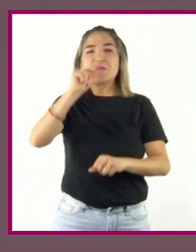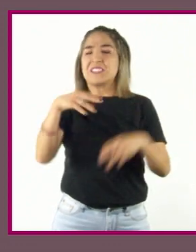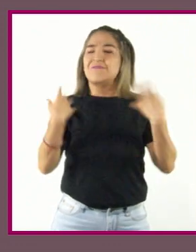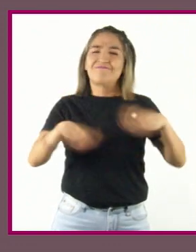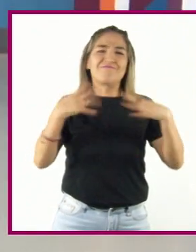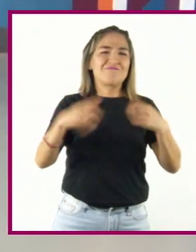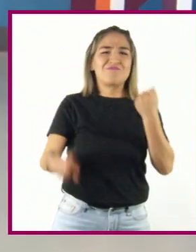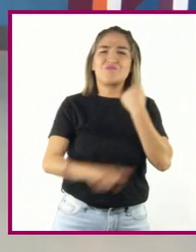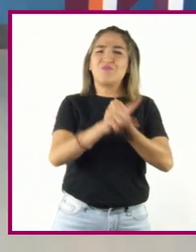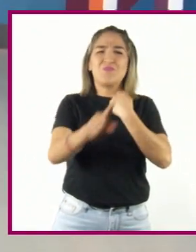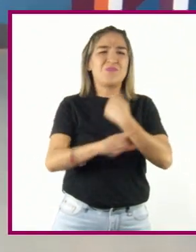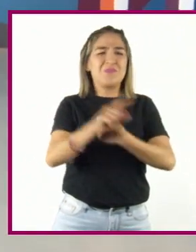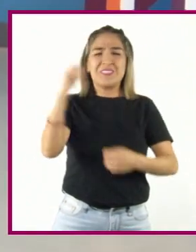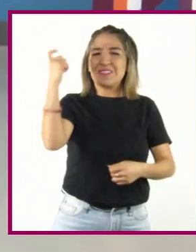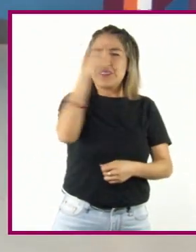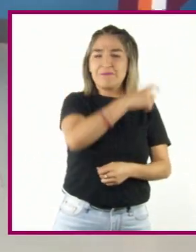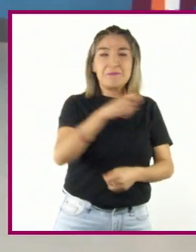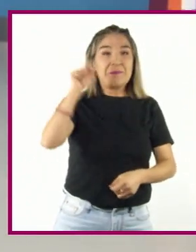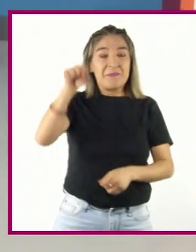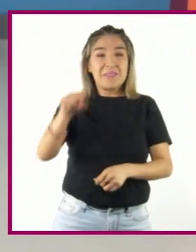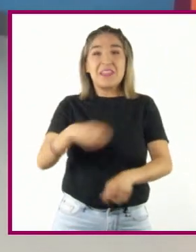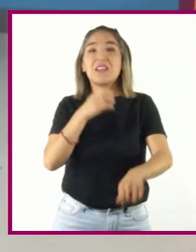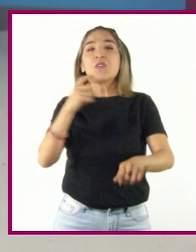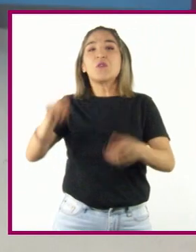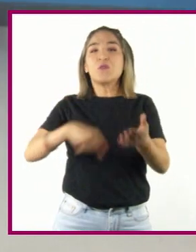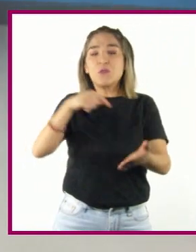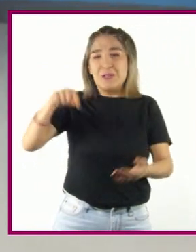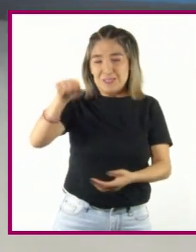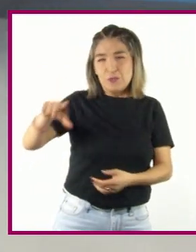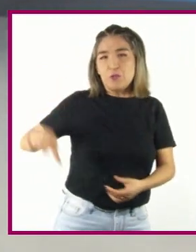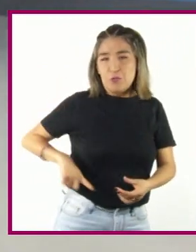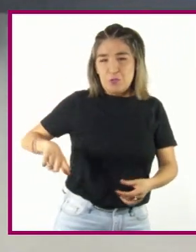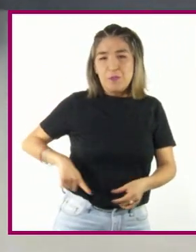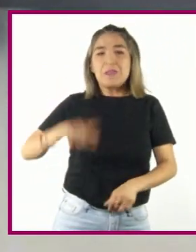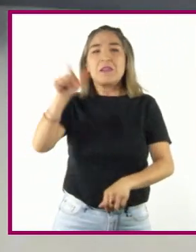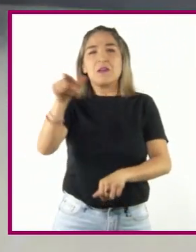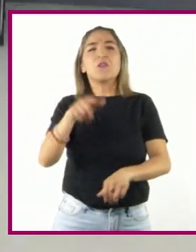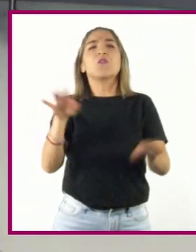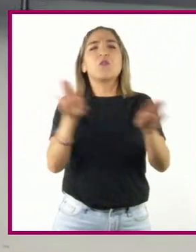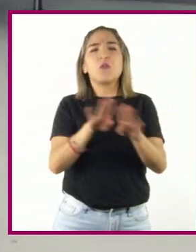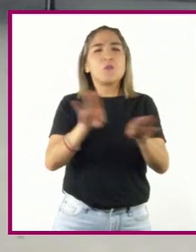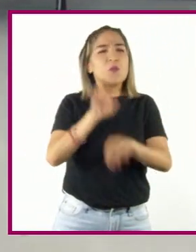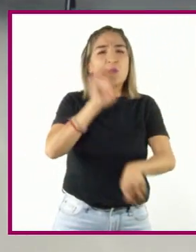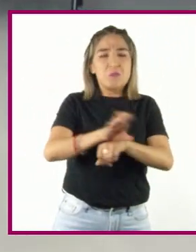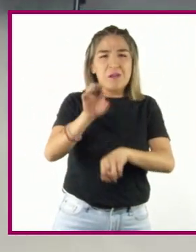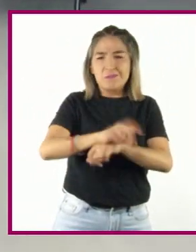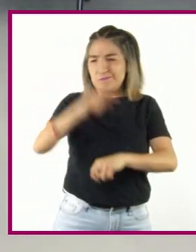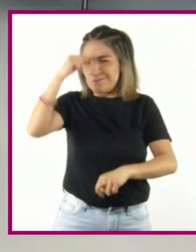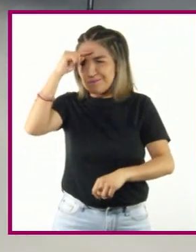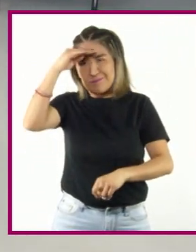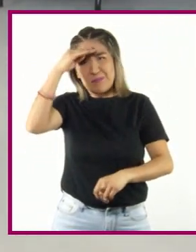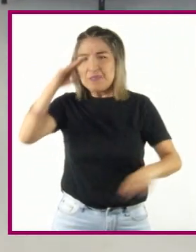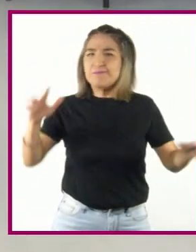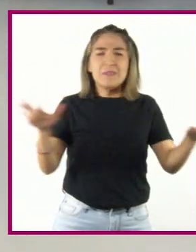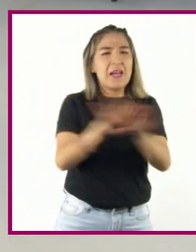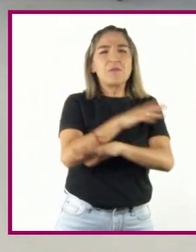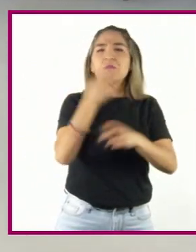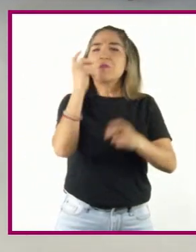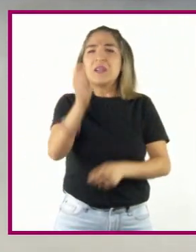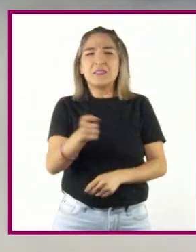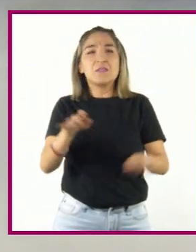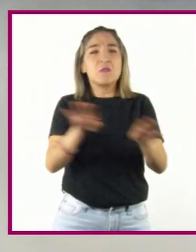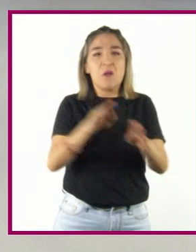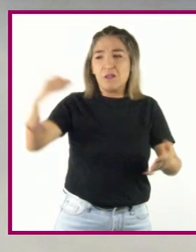complejos. El Estado colombiano actuó, aunque se mostró que el poder económico del narcotráfico le había permitido